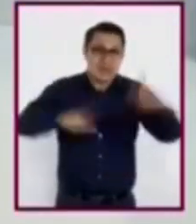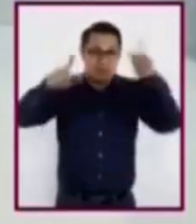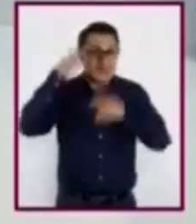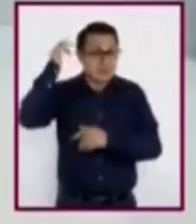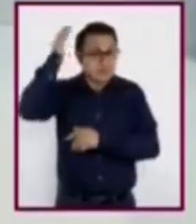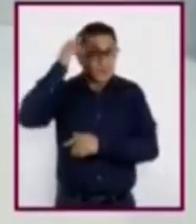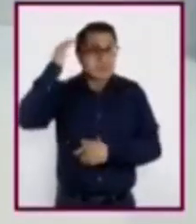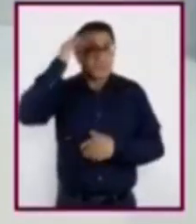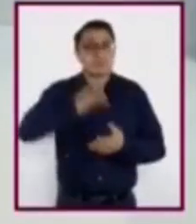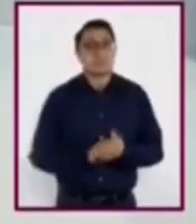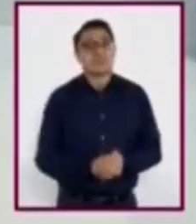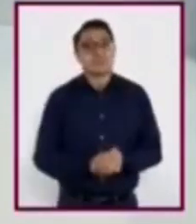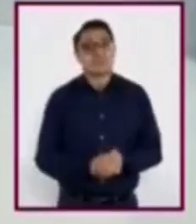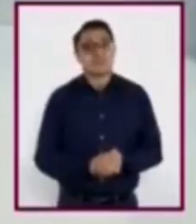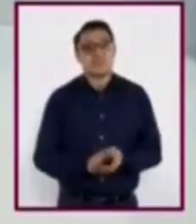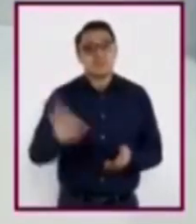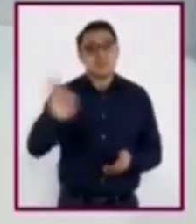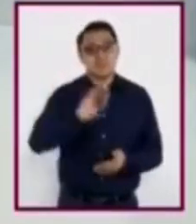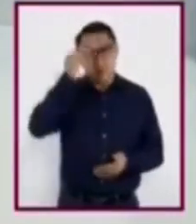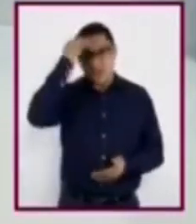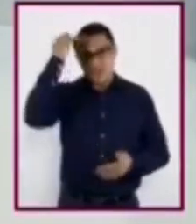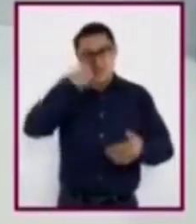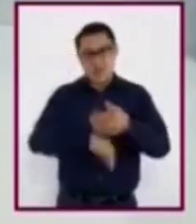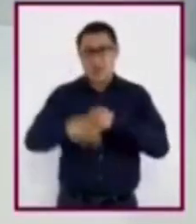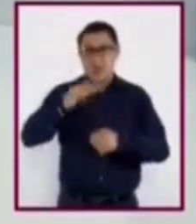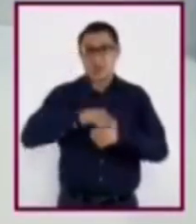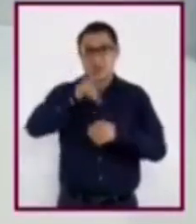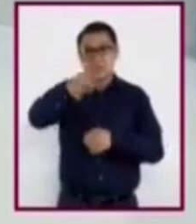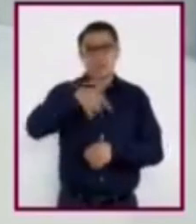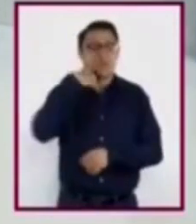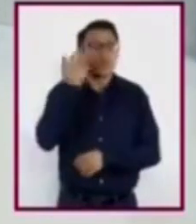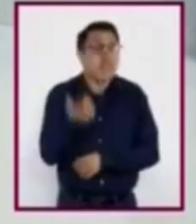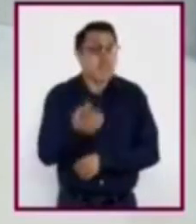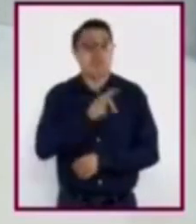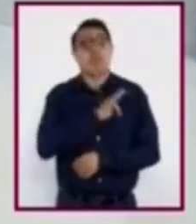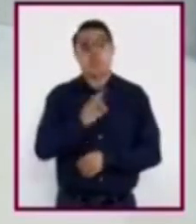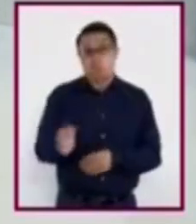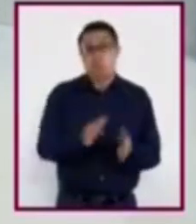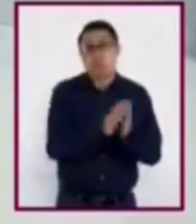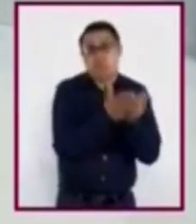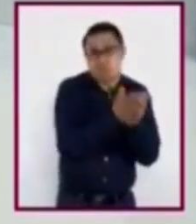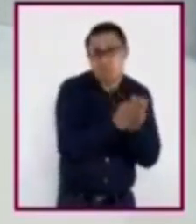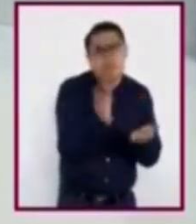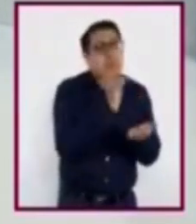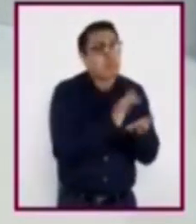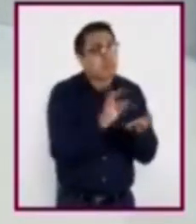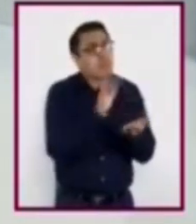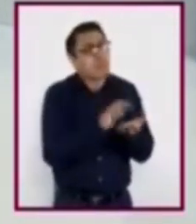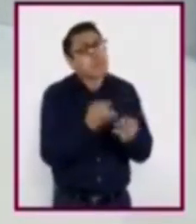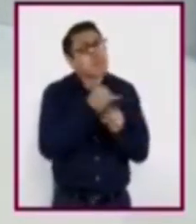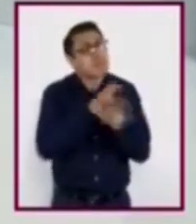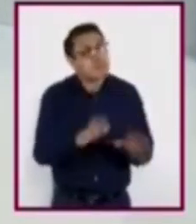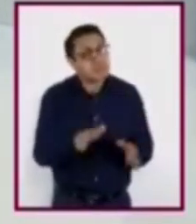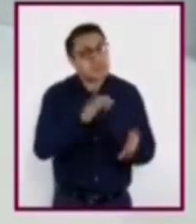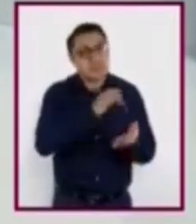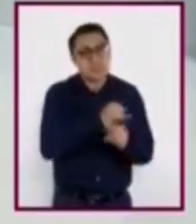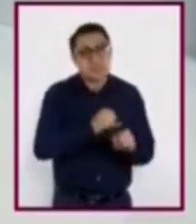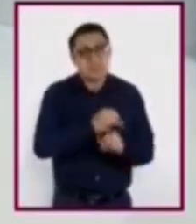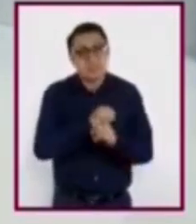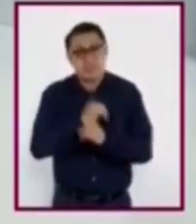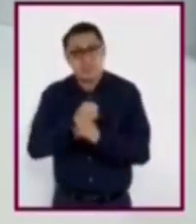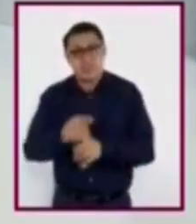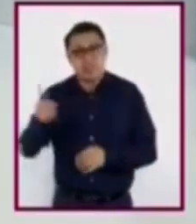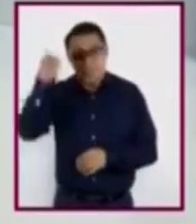Si necesitan ahondar lo visto en la sesión, pueden consultar su libro de texto. También les recomiendo leer la novela